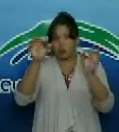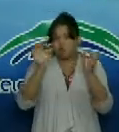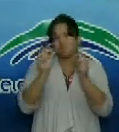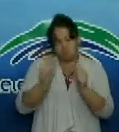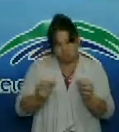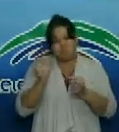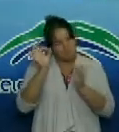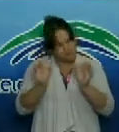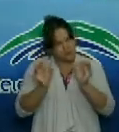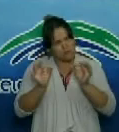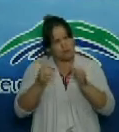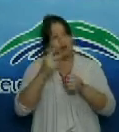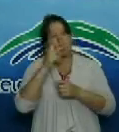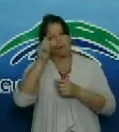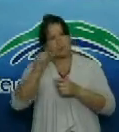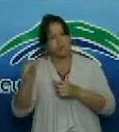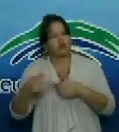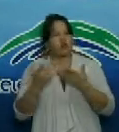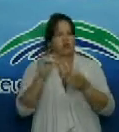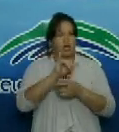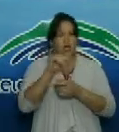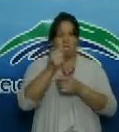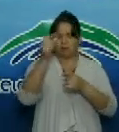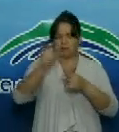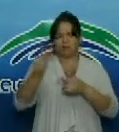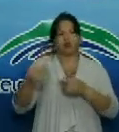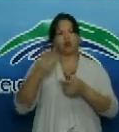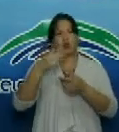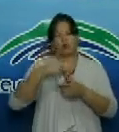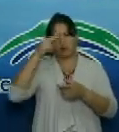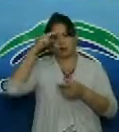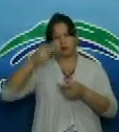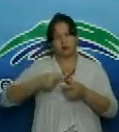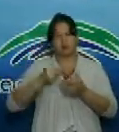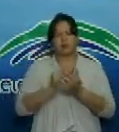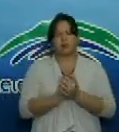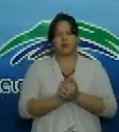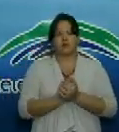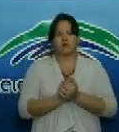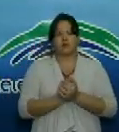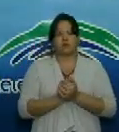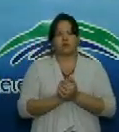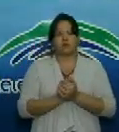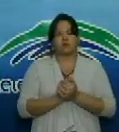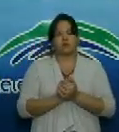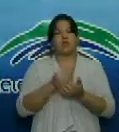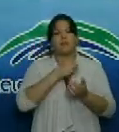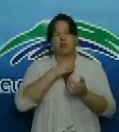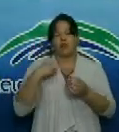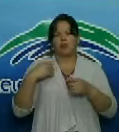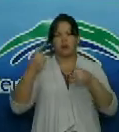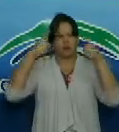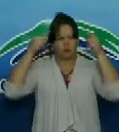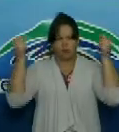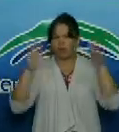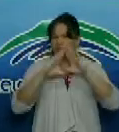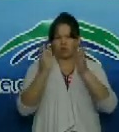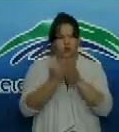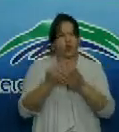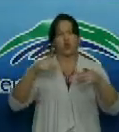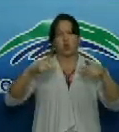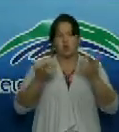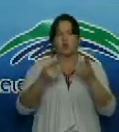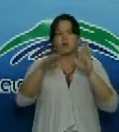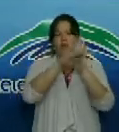como las medidas de seguridad y protección para nuestros profesionales de la salud y el resto del personal de servicios que laboran en el centro el personal médico cumple estrictamente los protocolos